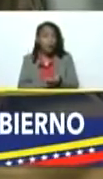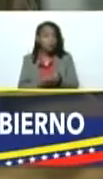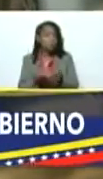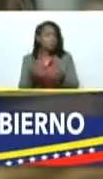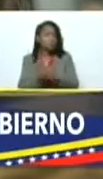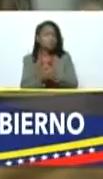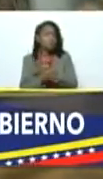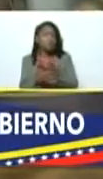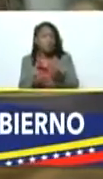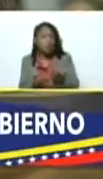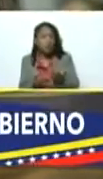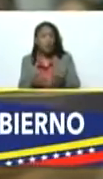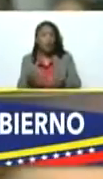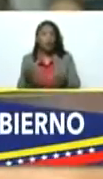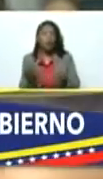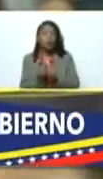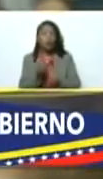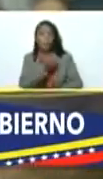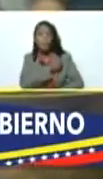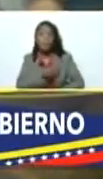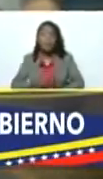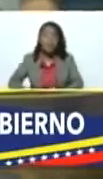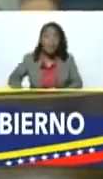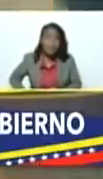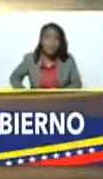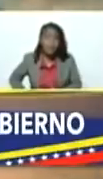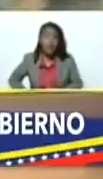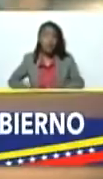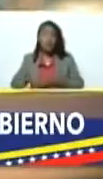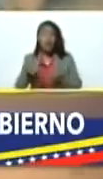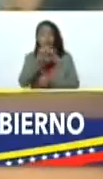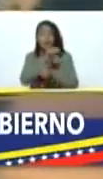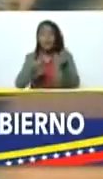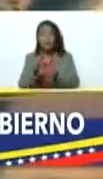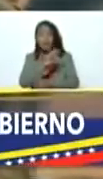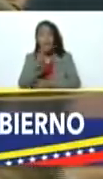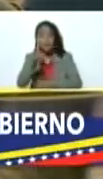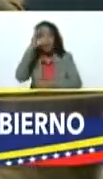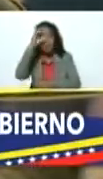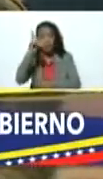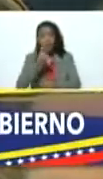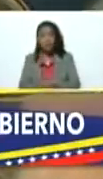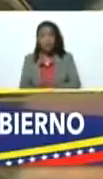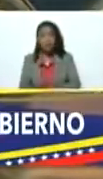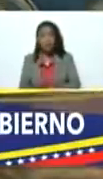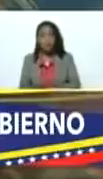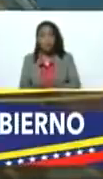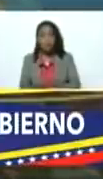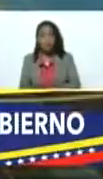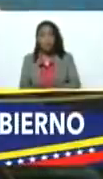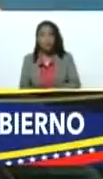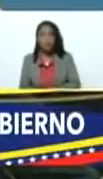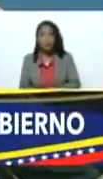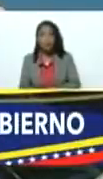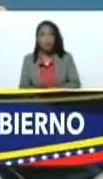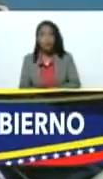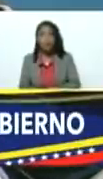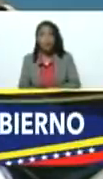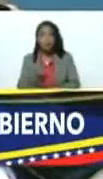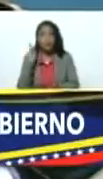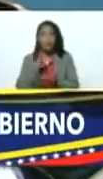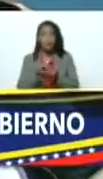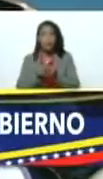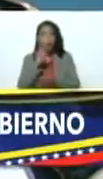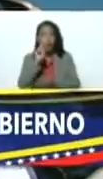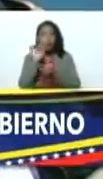bueno, la presidencia de la vicepresidenta ejecutiva, la existencia de un